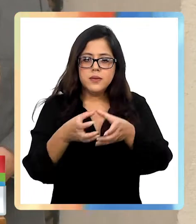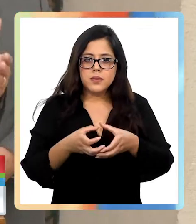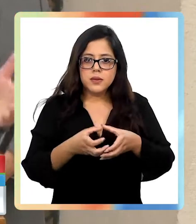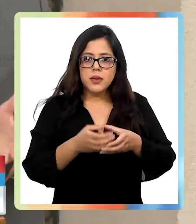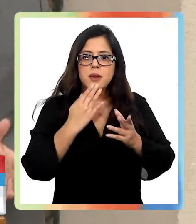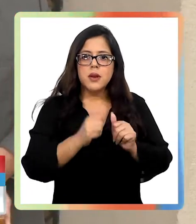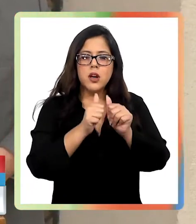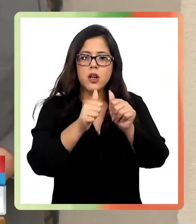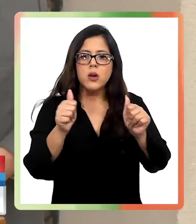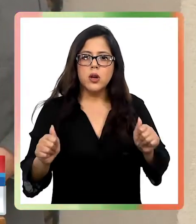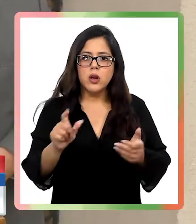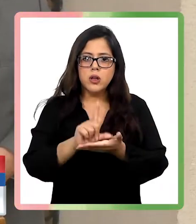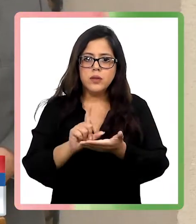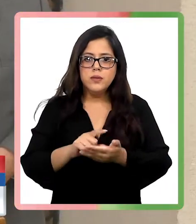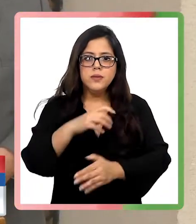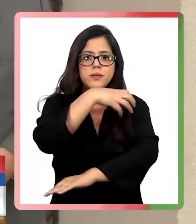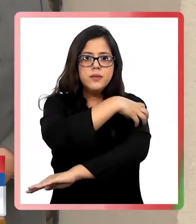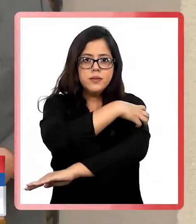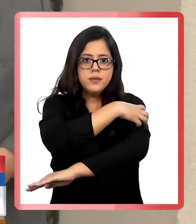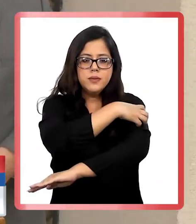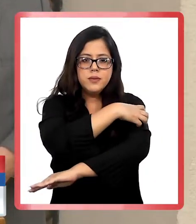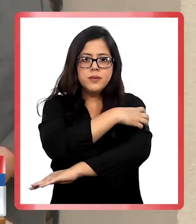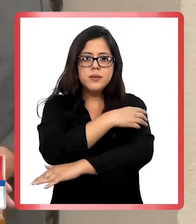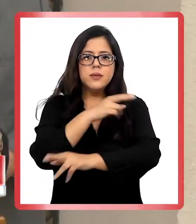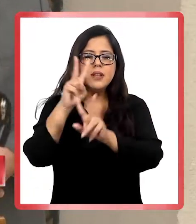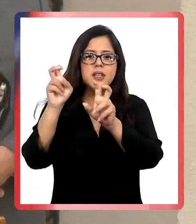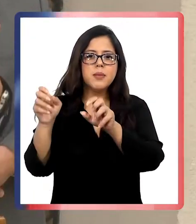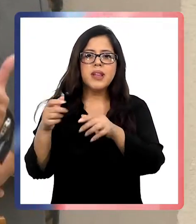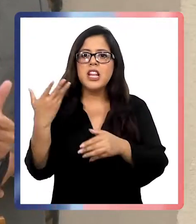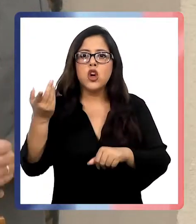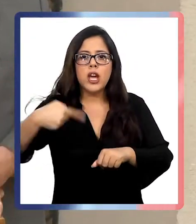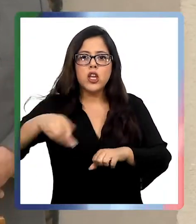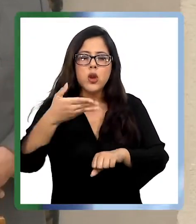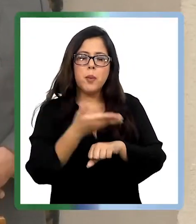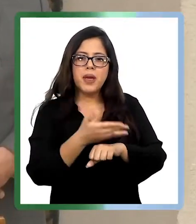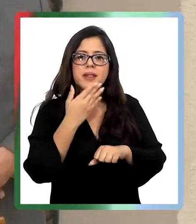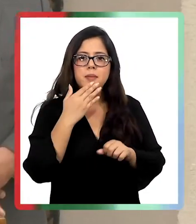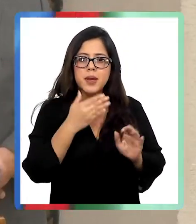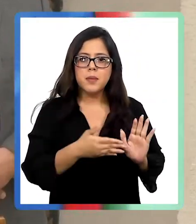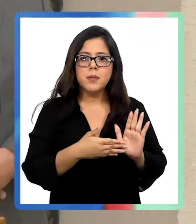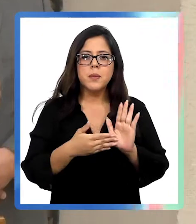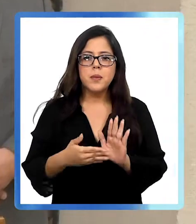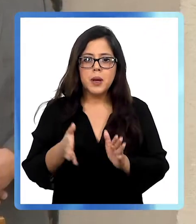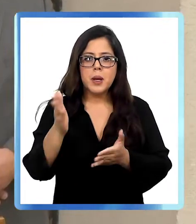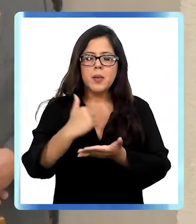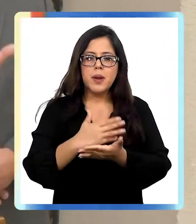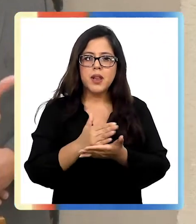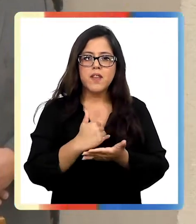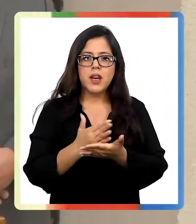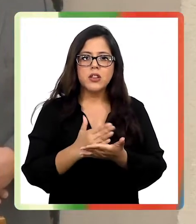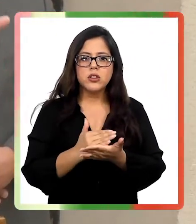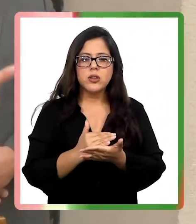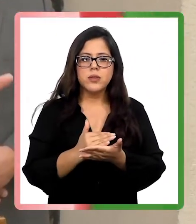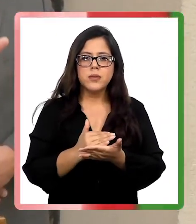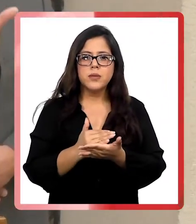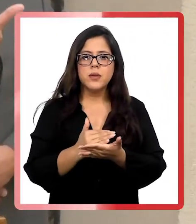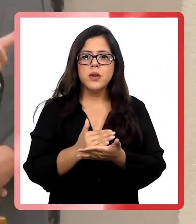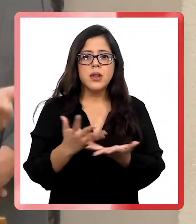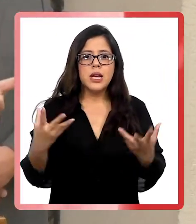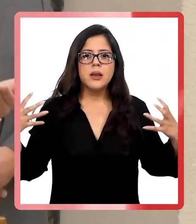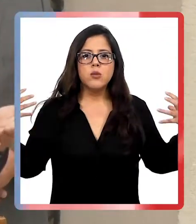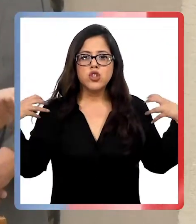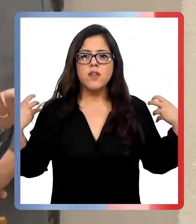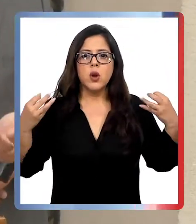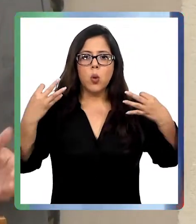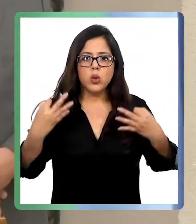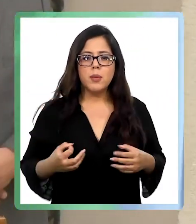gremios, con las autoridades locales, regionales, acerca de cuáles son sus demandas y también presentarle una planificación que se